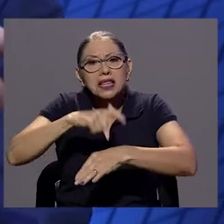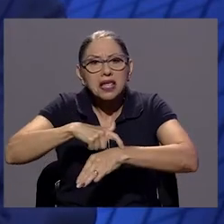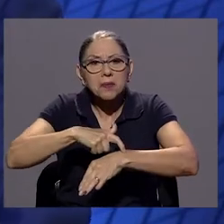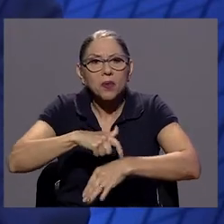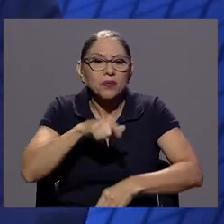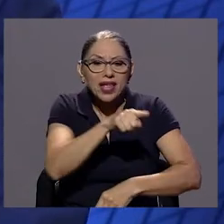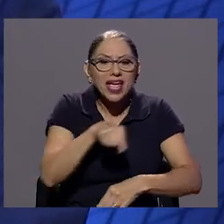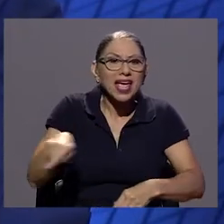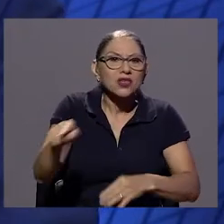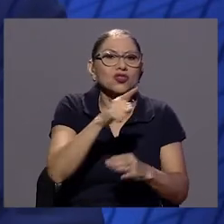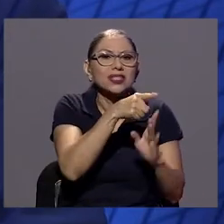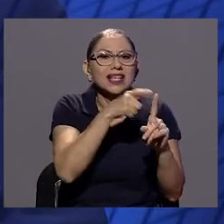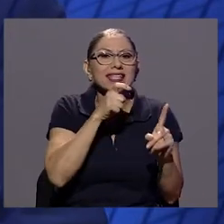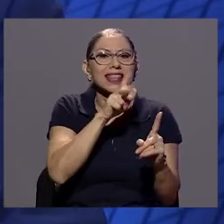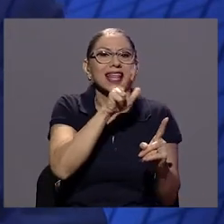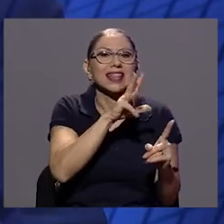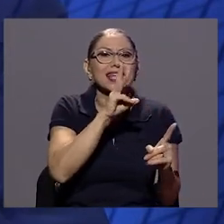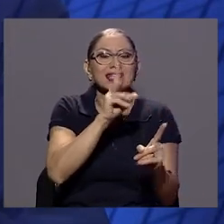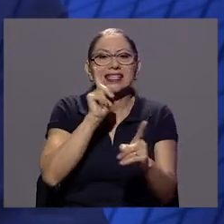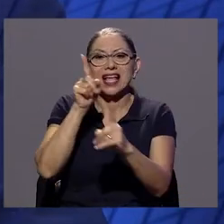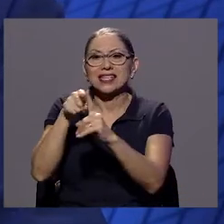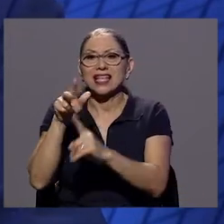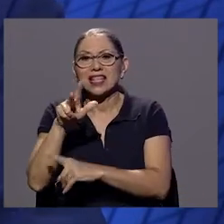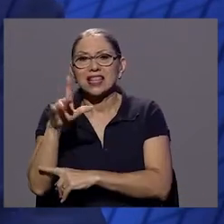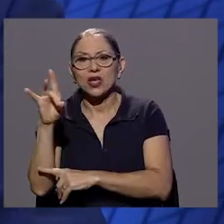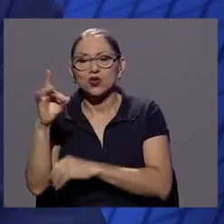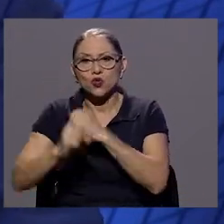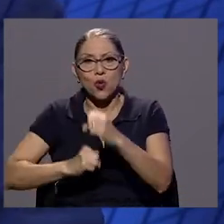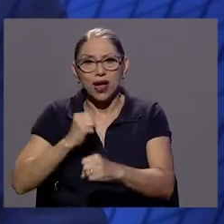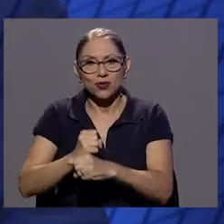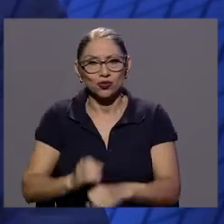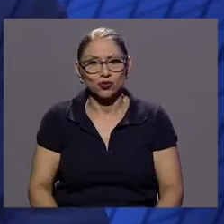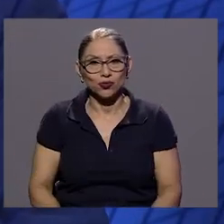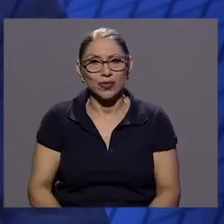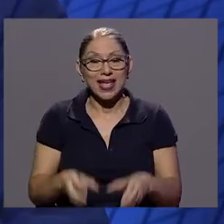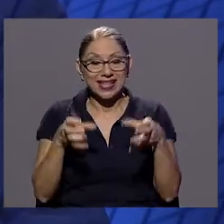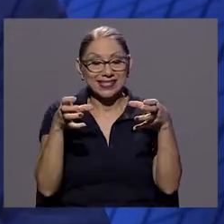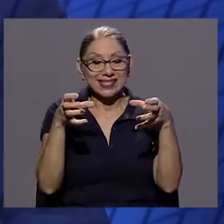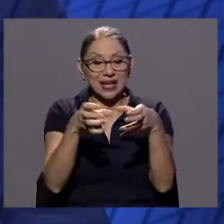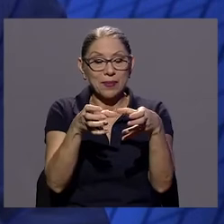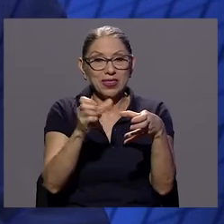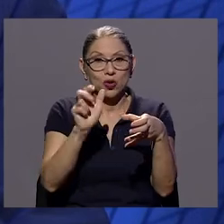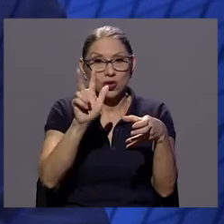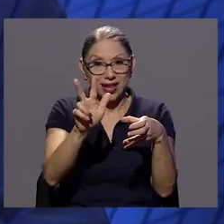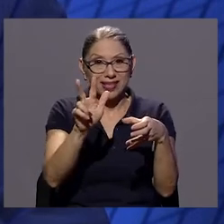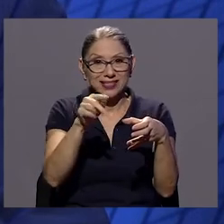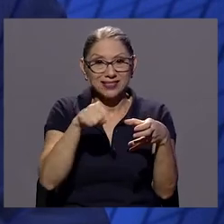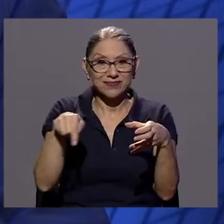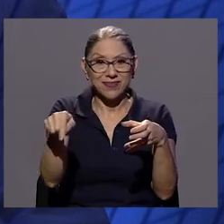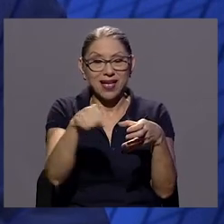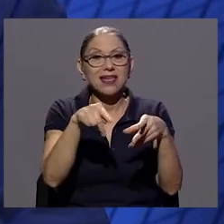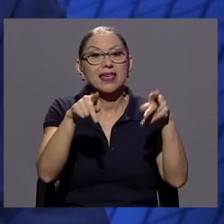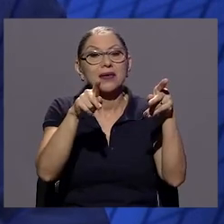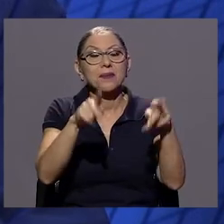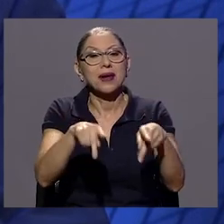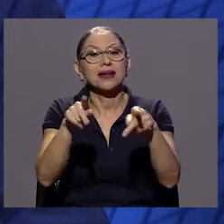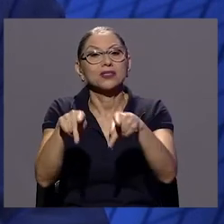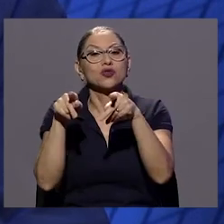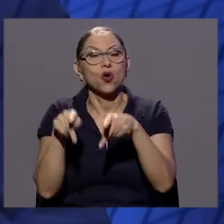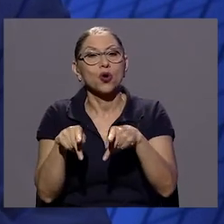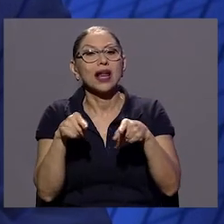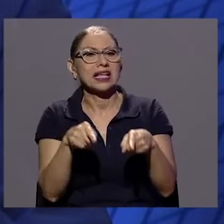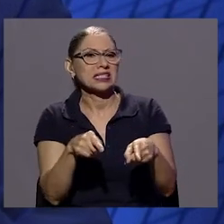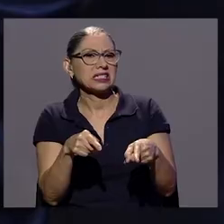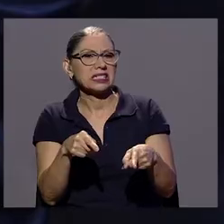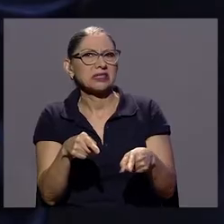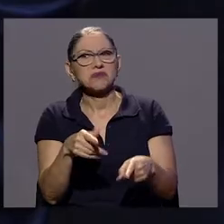años, son estos grupos 3 y 4. El segmento 3 es un grupo en donde uno encuentra a las personas que